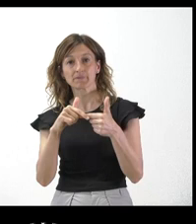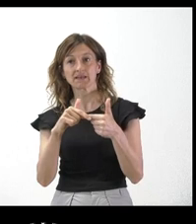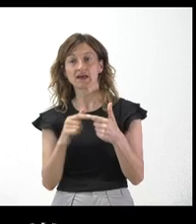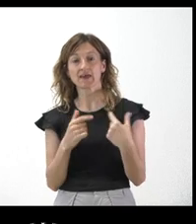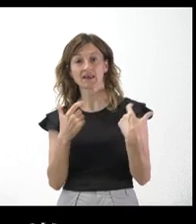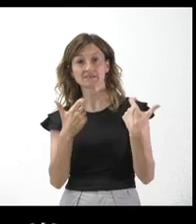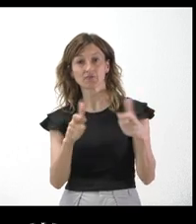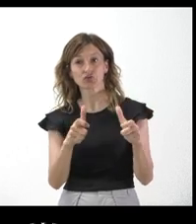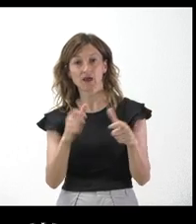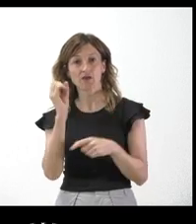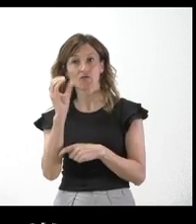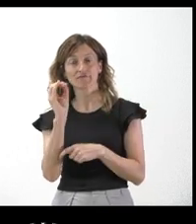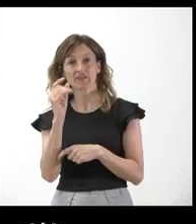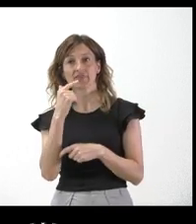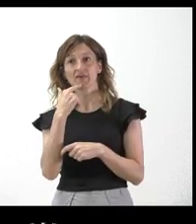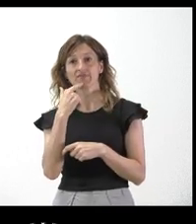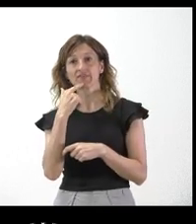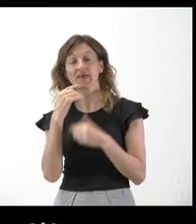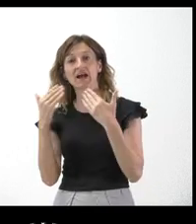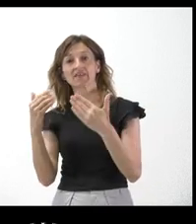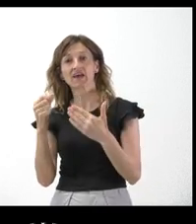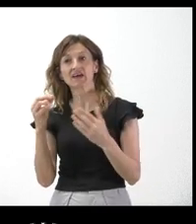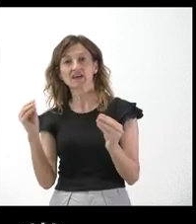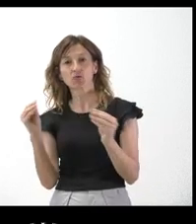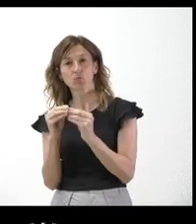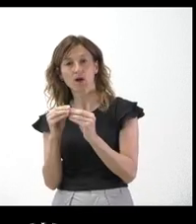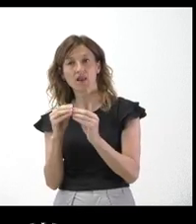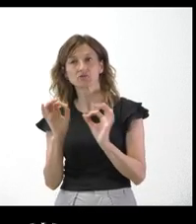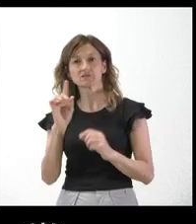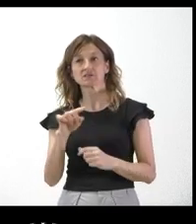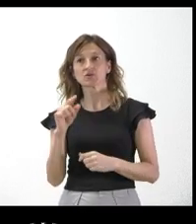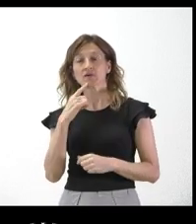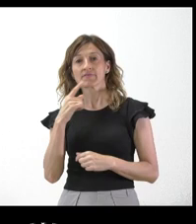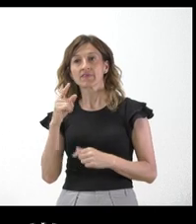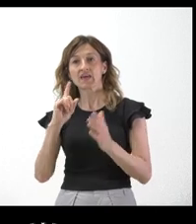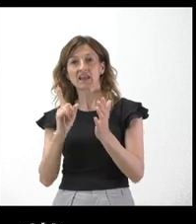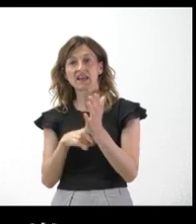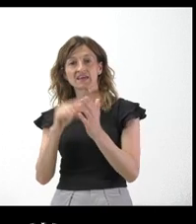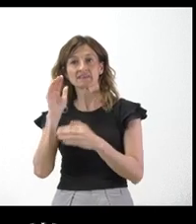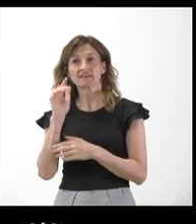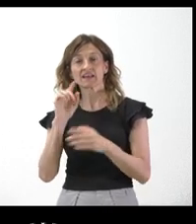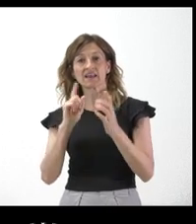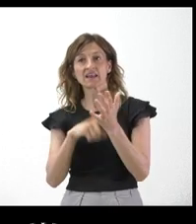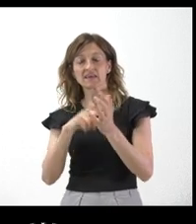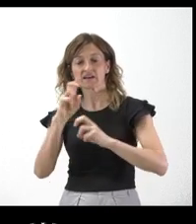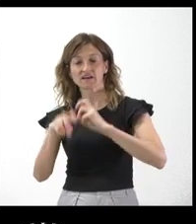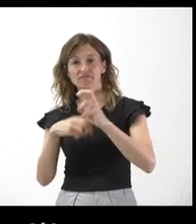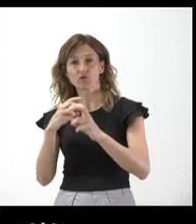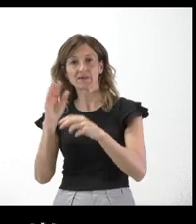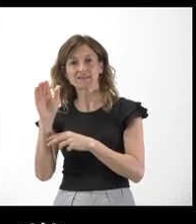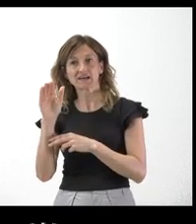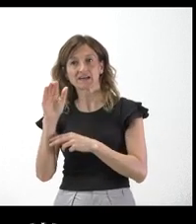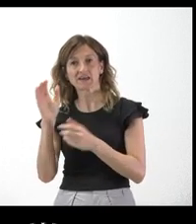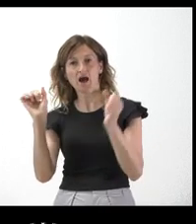considera que se ajusta a lo que dijo García Gallardo, porque él habló de que no se aprobara la reforma de la ley de extranjería.